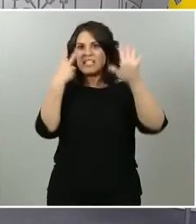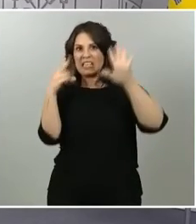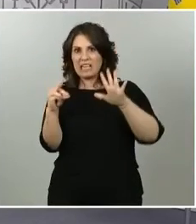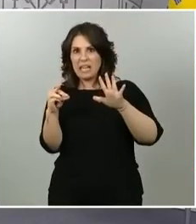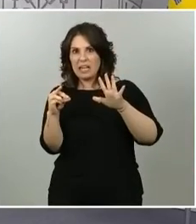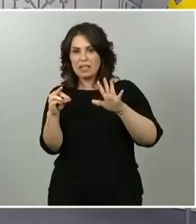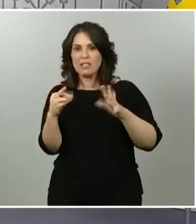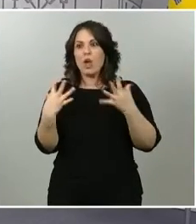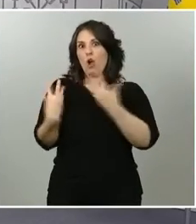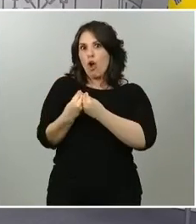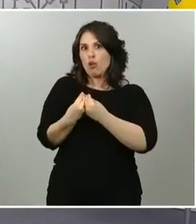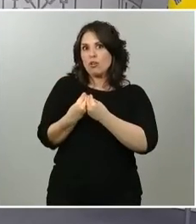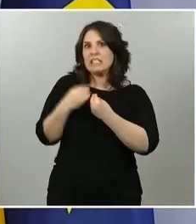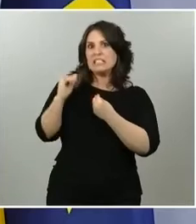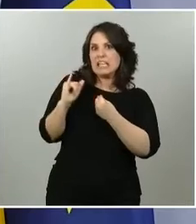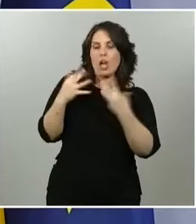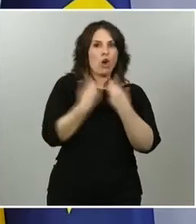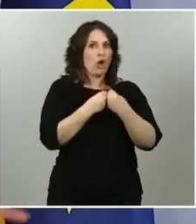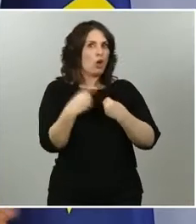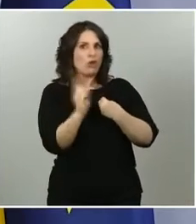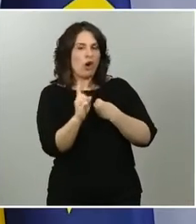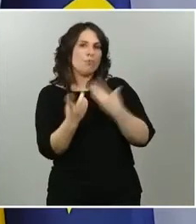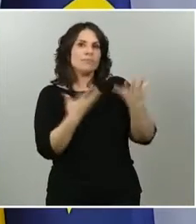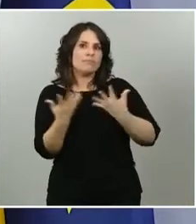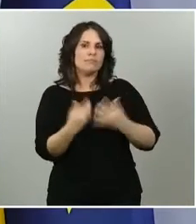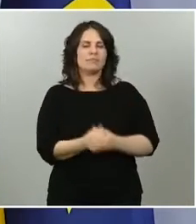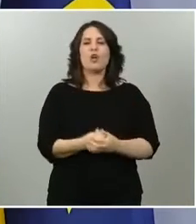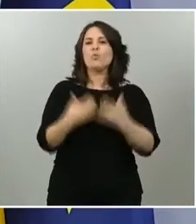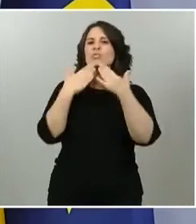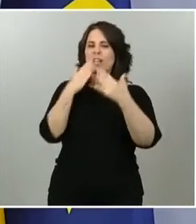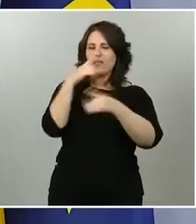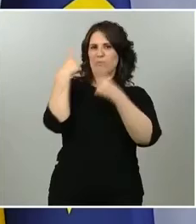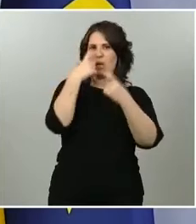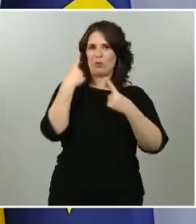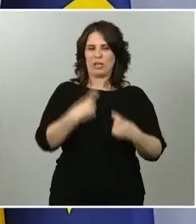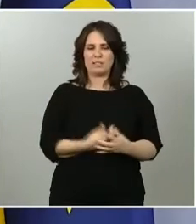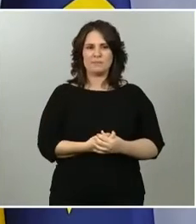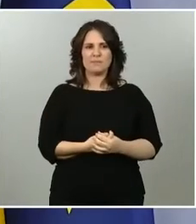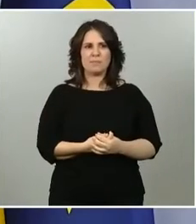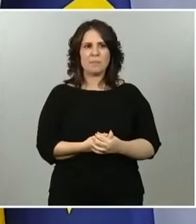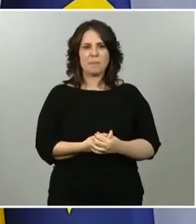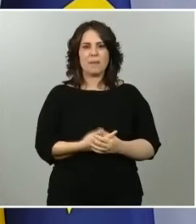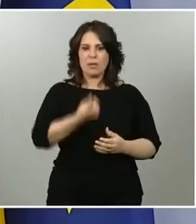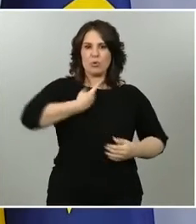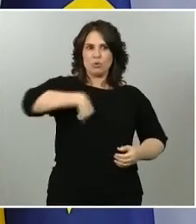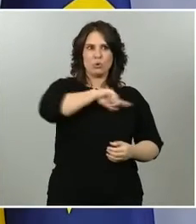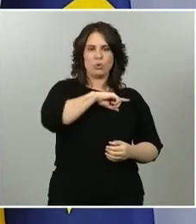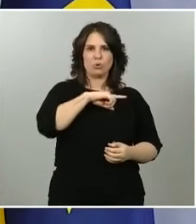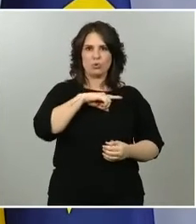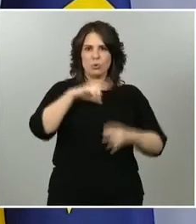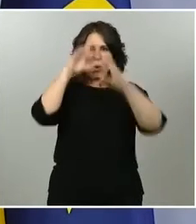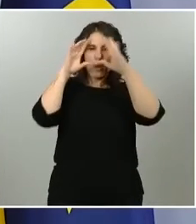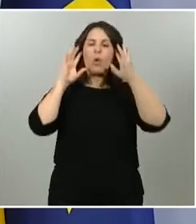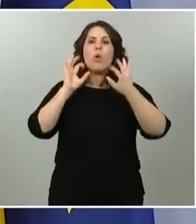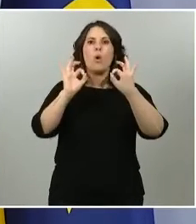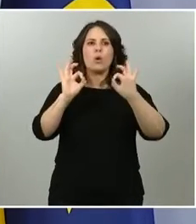Muchas gracias. Muchas gracias, David, por sus preguntas. Bien, atenderemos y estudiaremos, como no puede ser de otra manera, las peticiones que